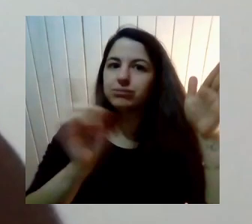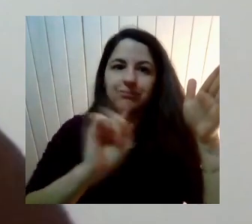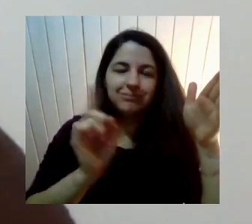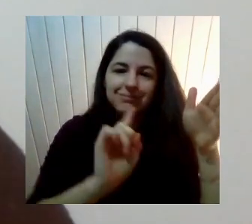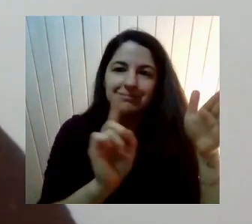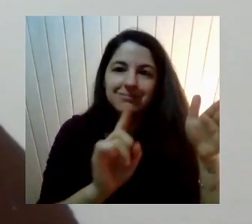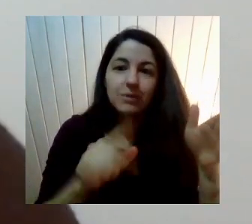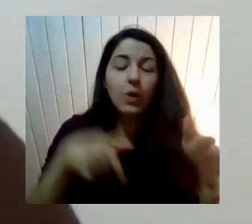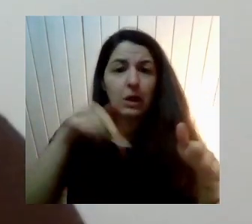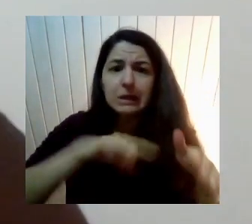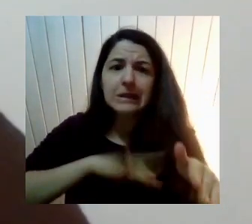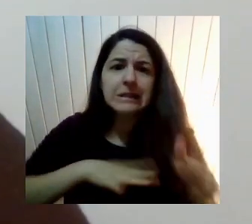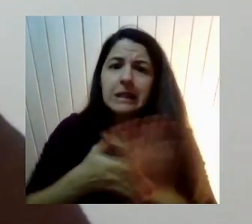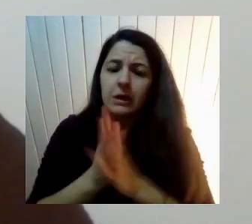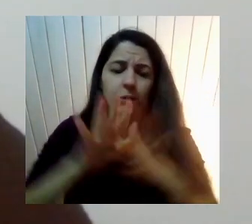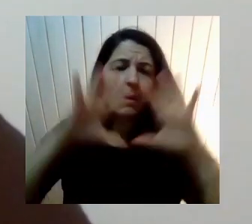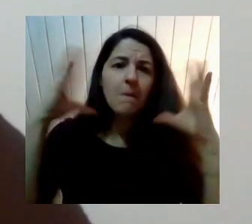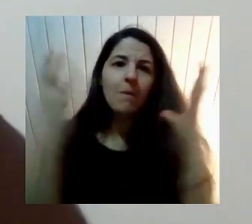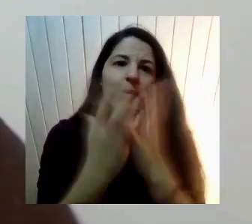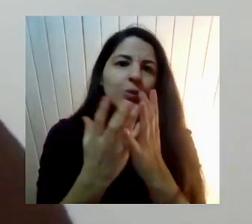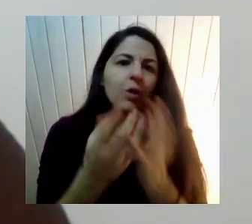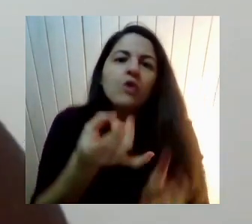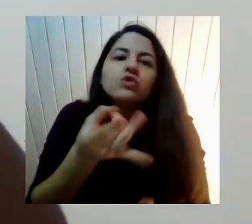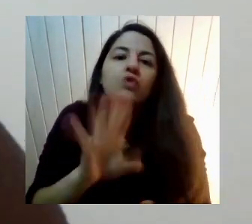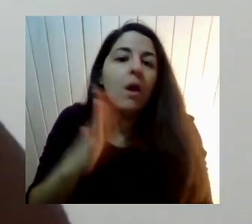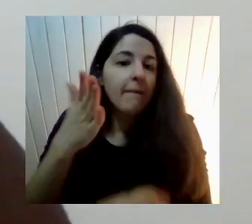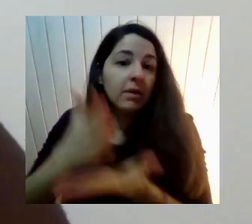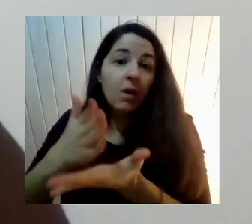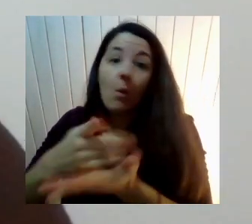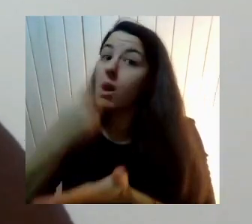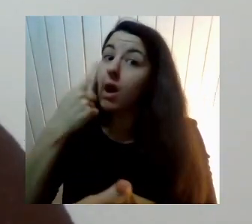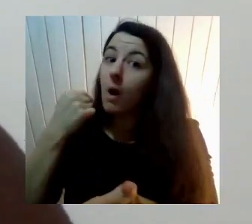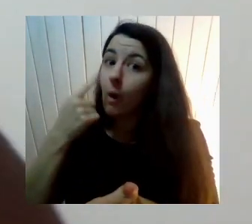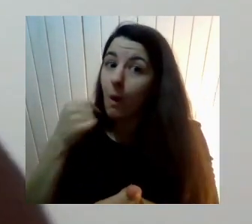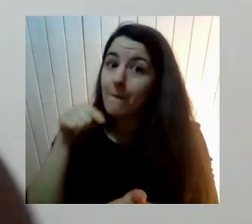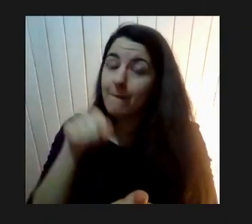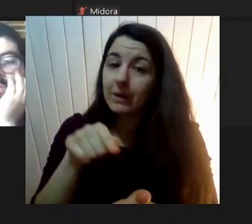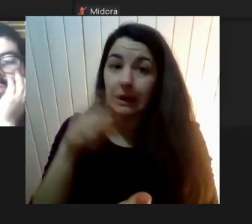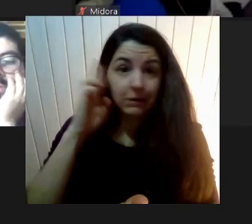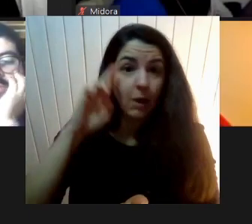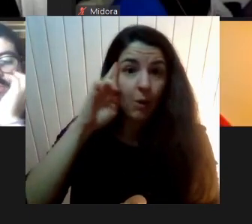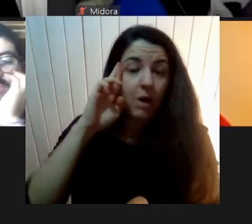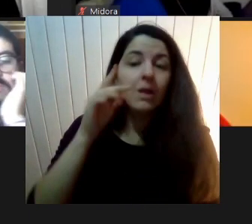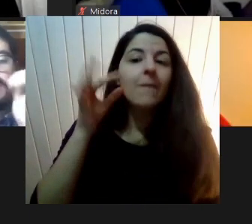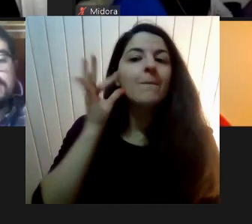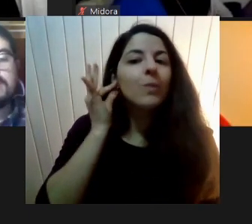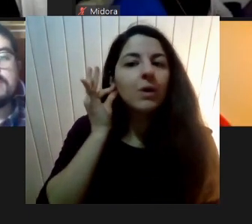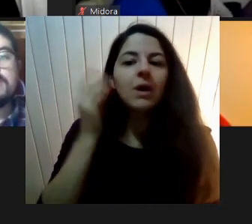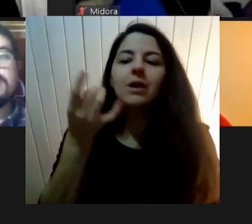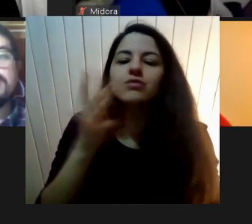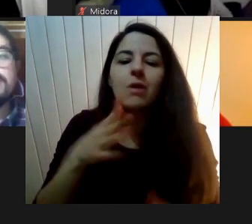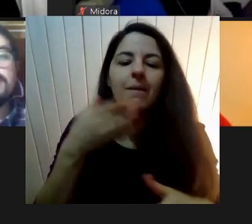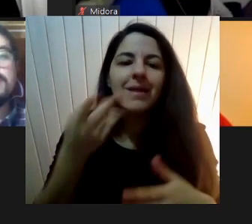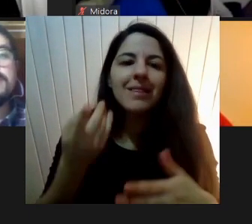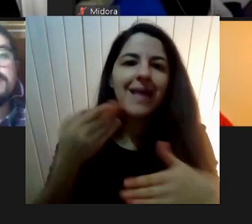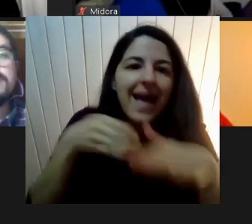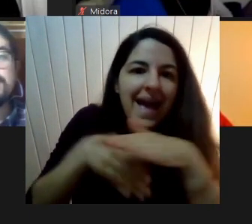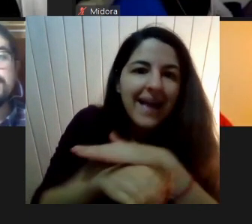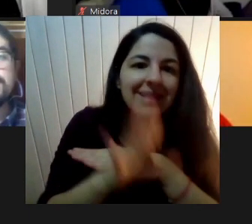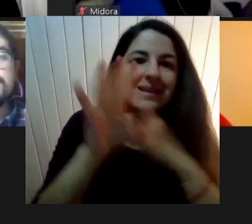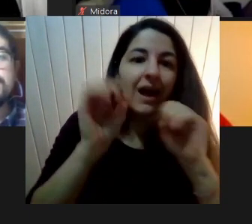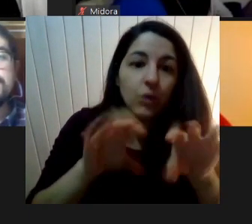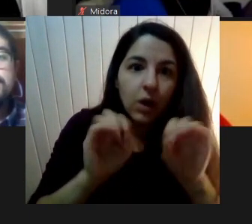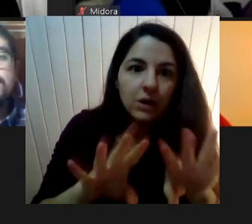mundo Fueron para hombres Recordemos que las mujeres Logramos entrar Al sistema educativo Recién en el siglo pasado Entonces la educación Era